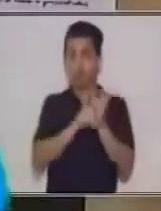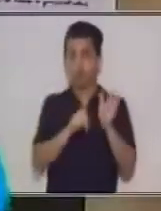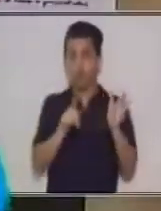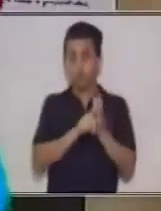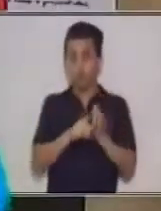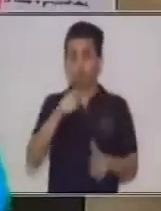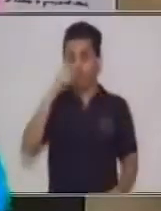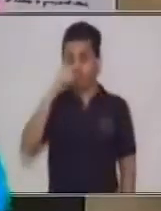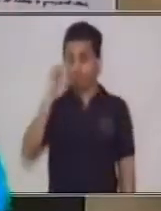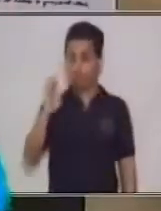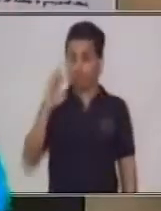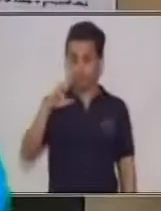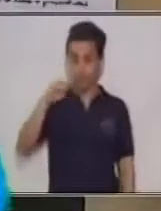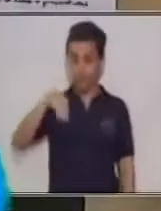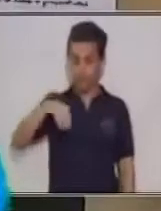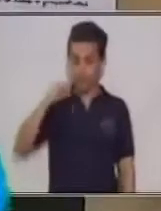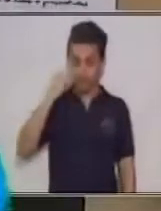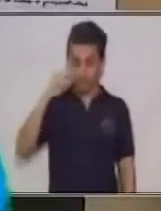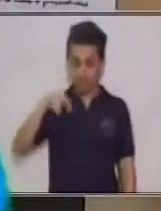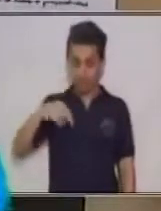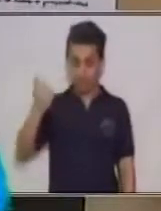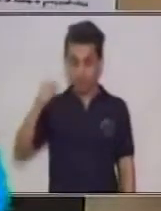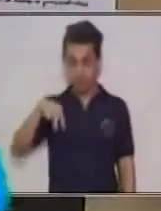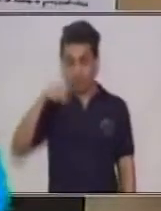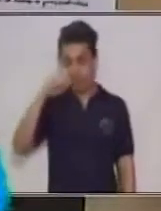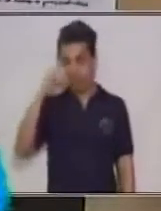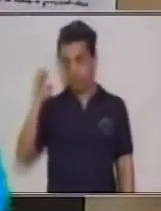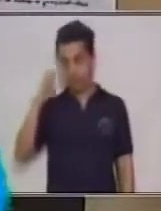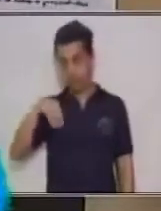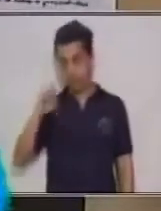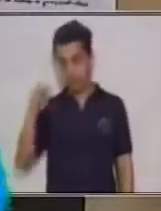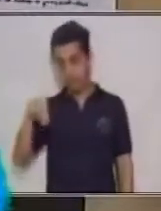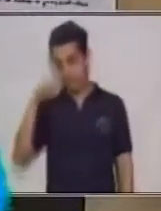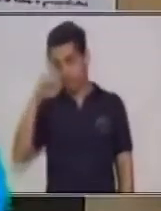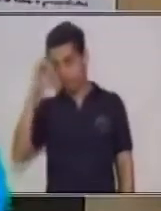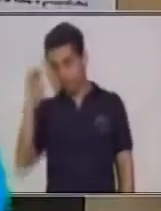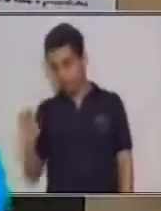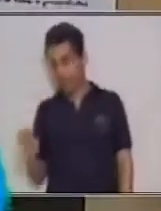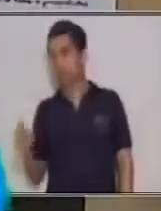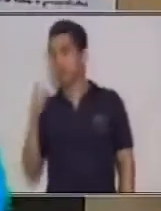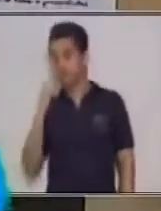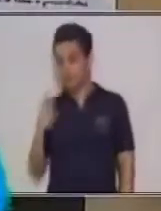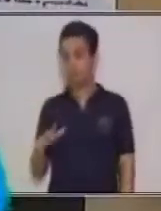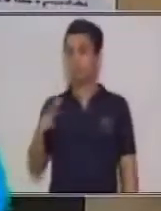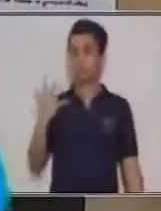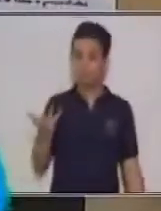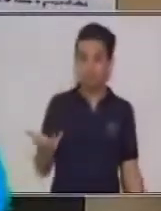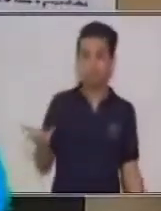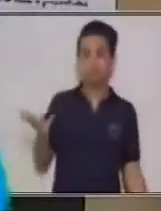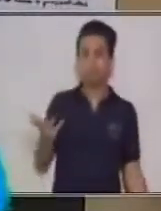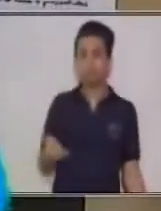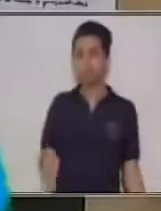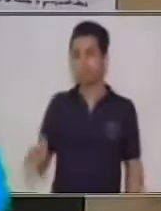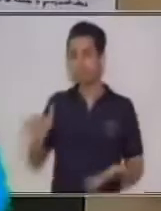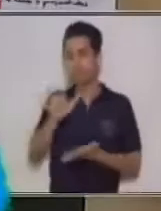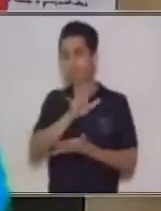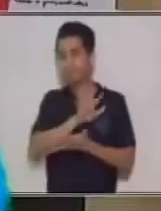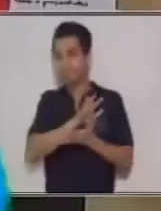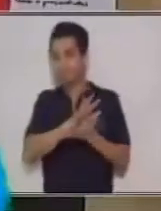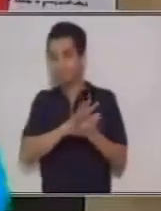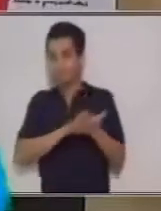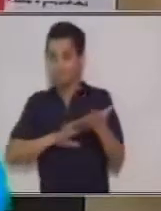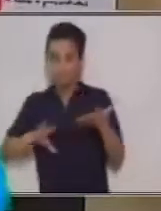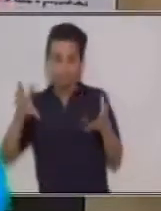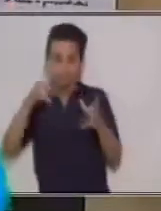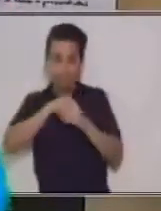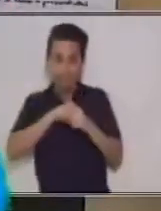inicia una conversación y por medio de la cual se espera que haya una respuesta. Y vean esa mezcla. Las funciones del lenguaje acá entran.